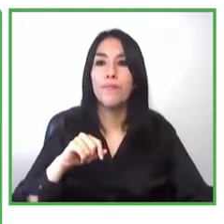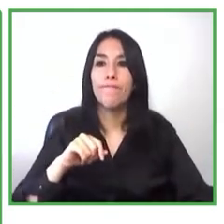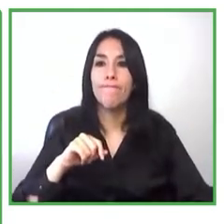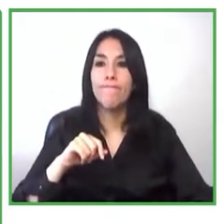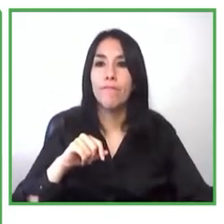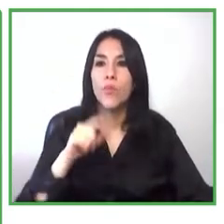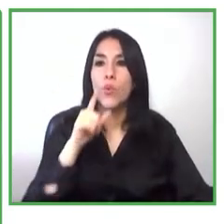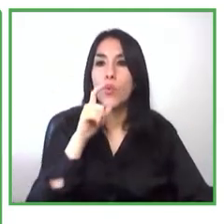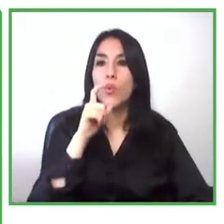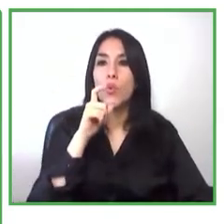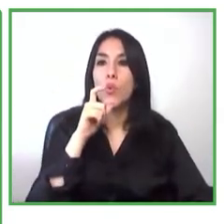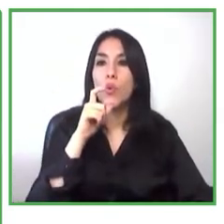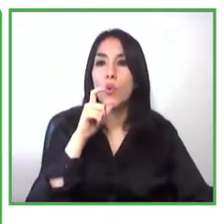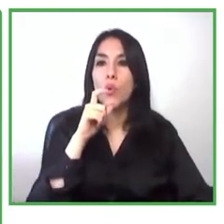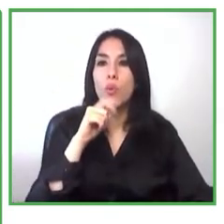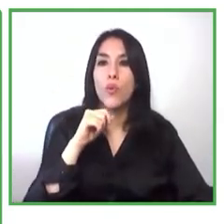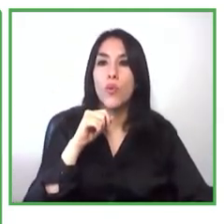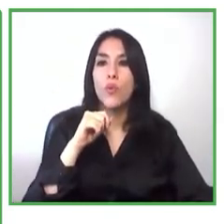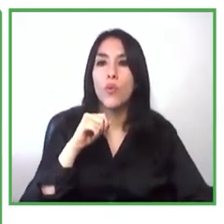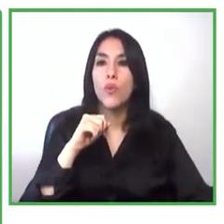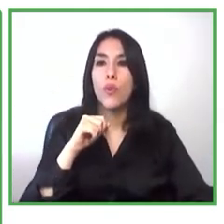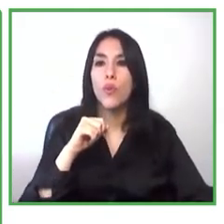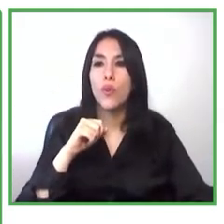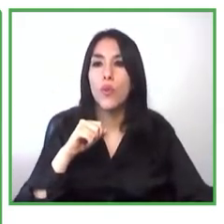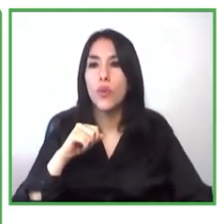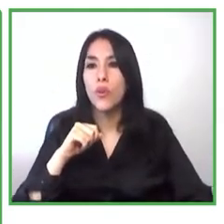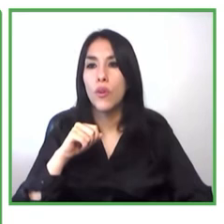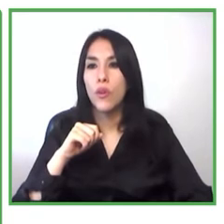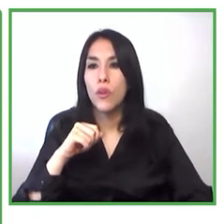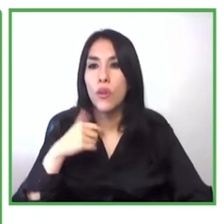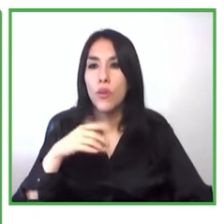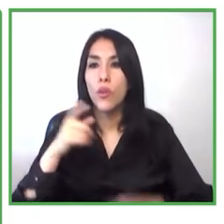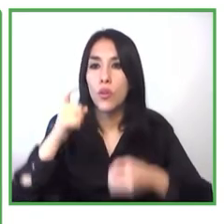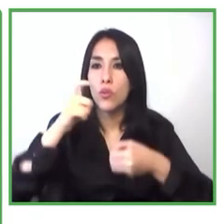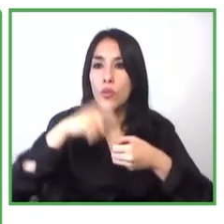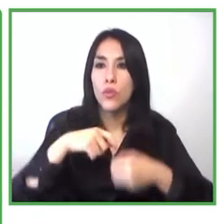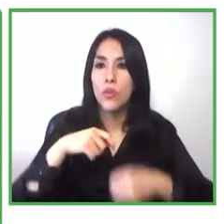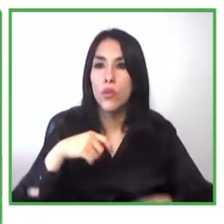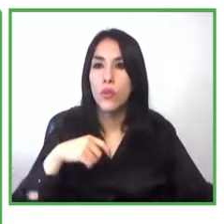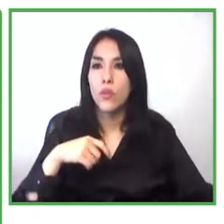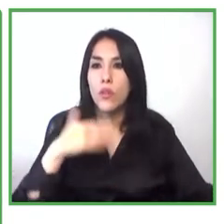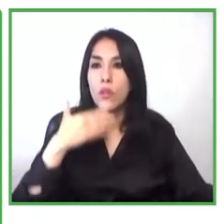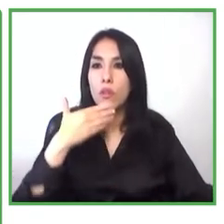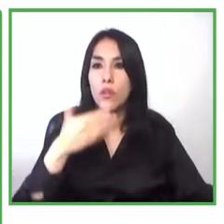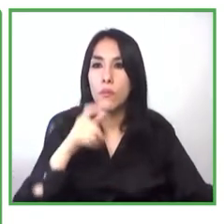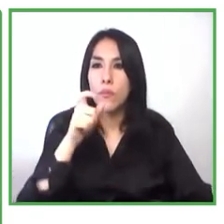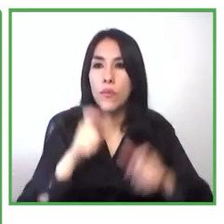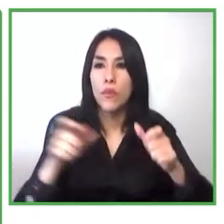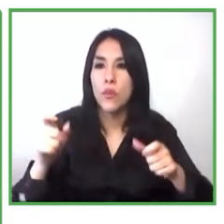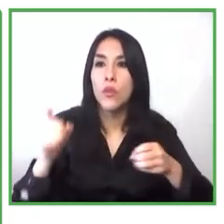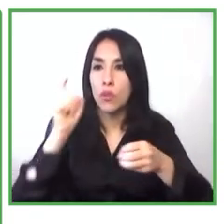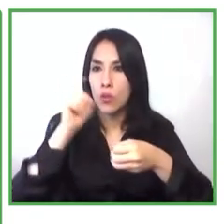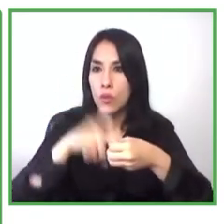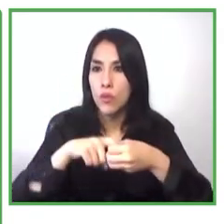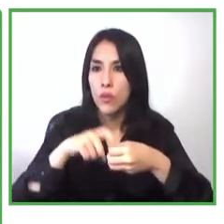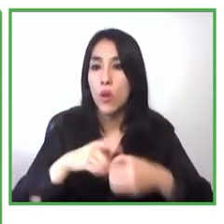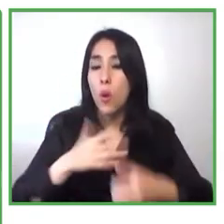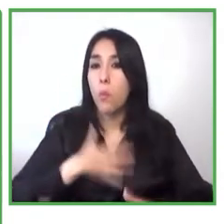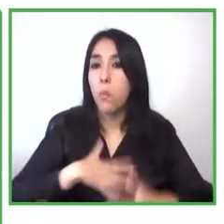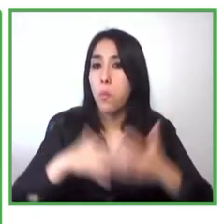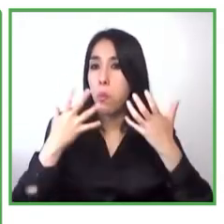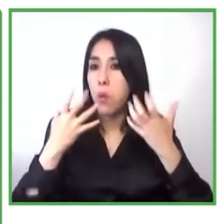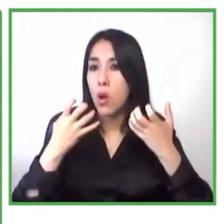de membresía para los que tienen éxito los mercados pueden también pagar esta membresía